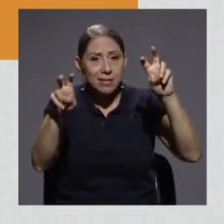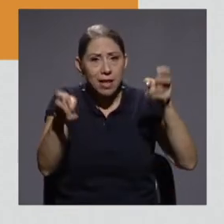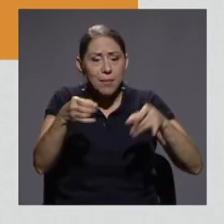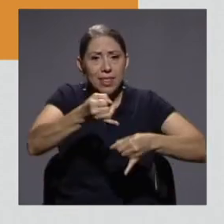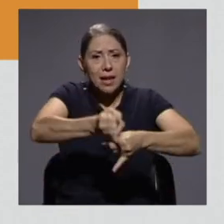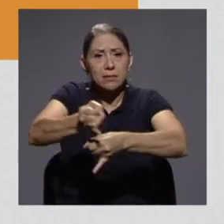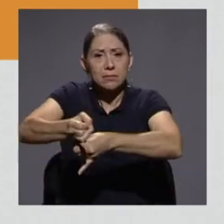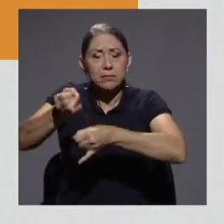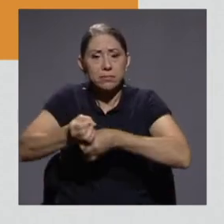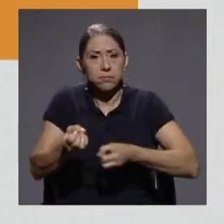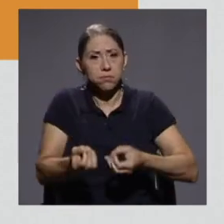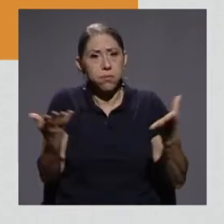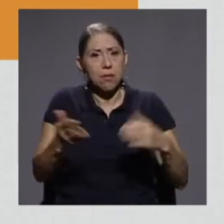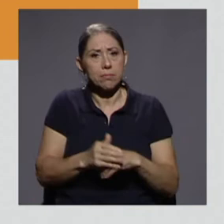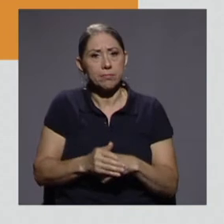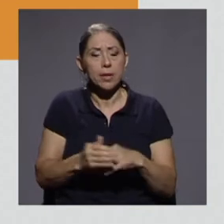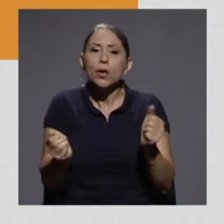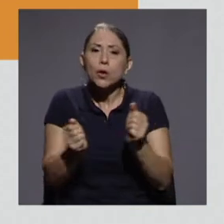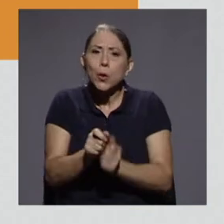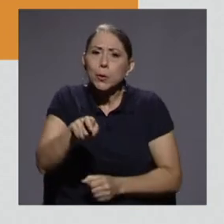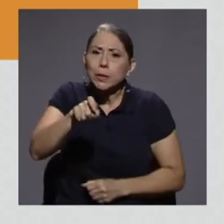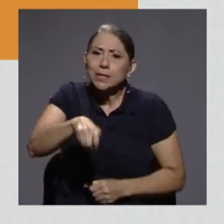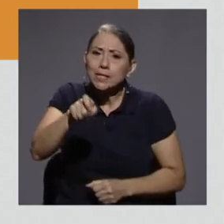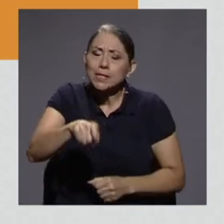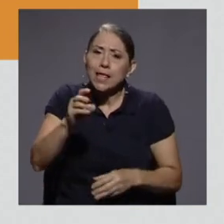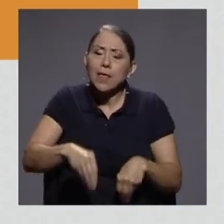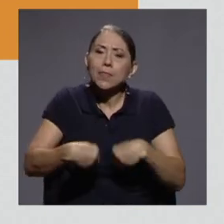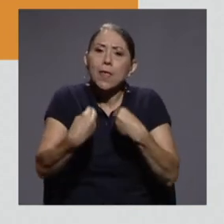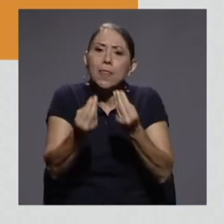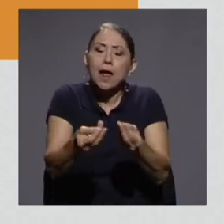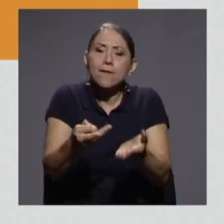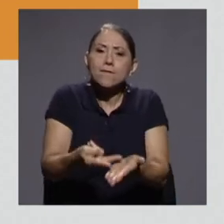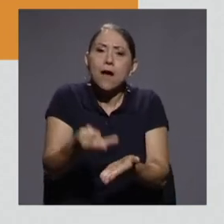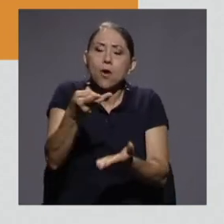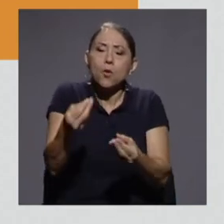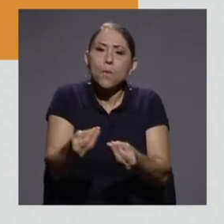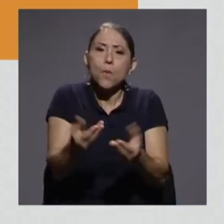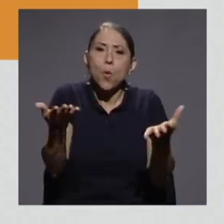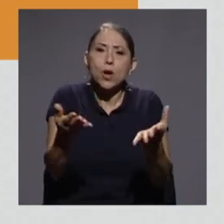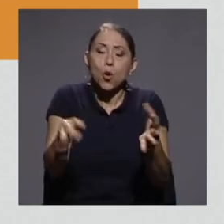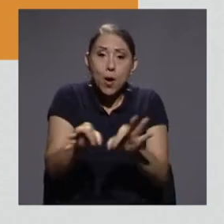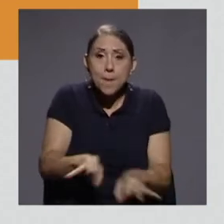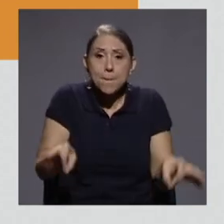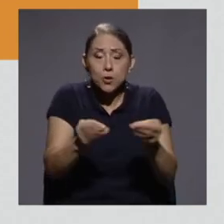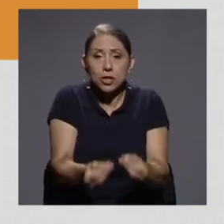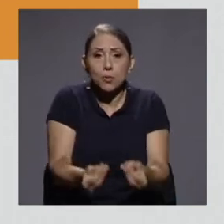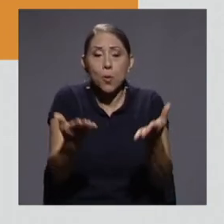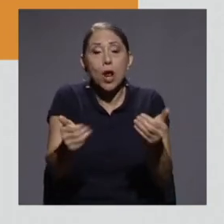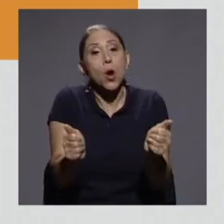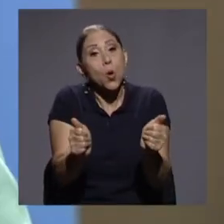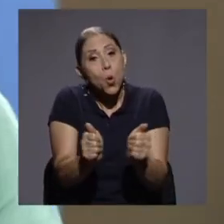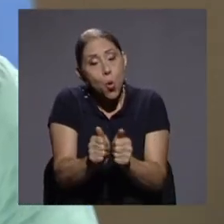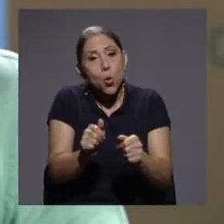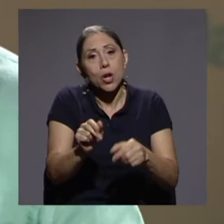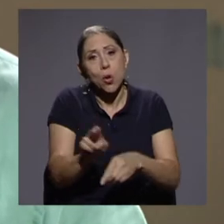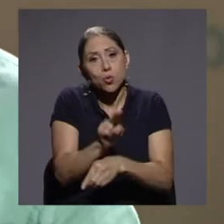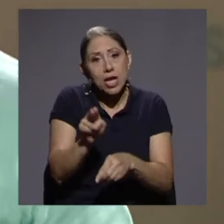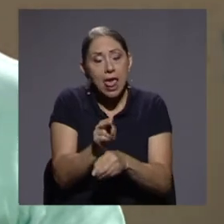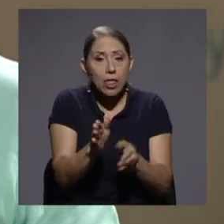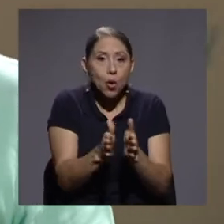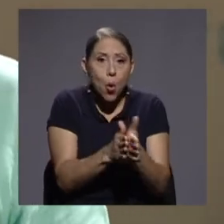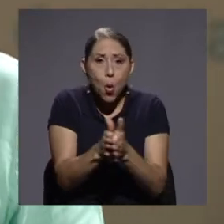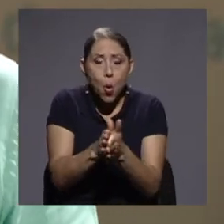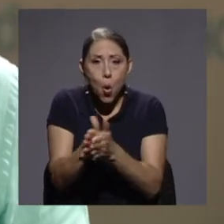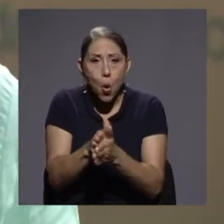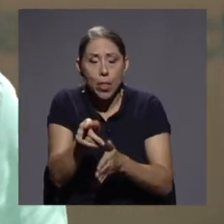instituciones públicas con la necesidad de generar valor público a partir de la utilidad o del uso de los datos. El concepto de